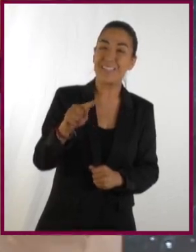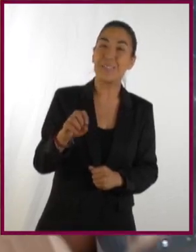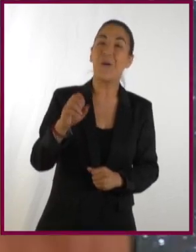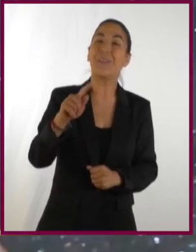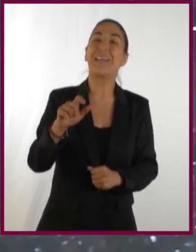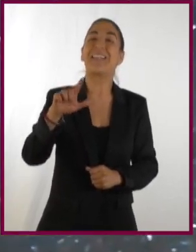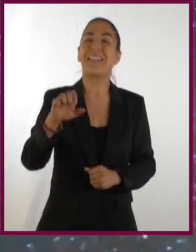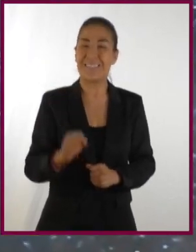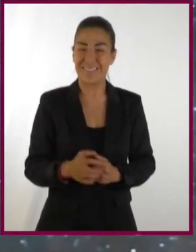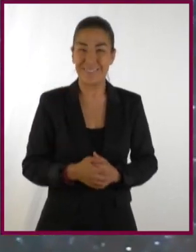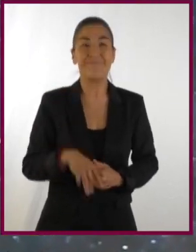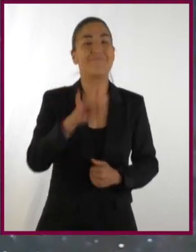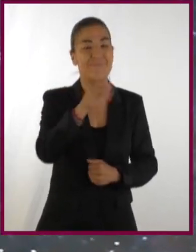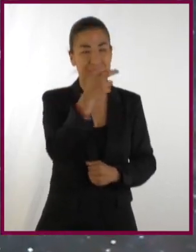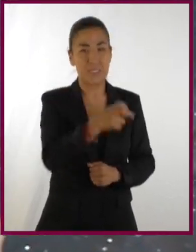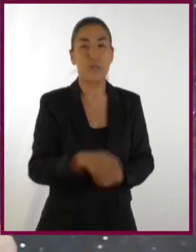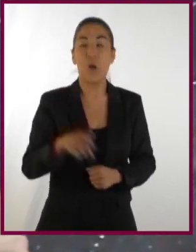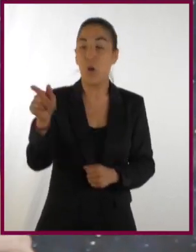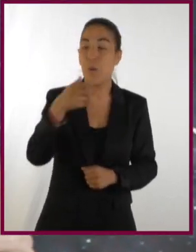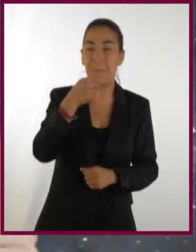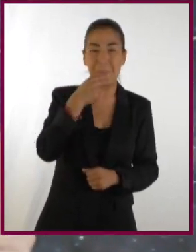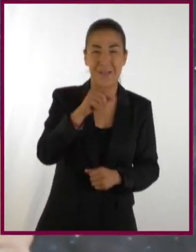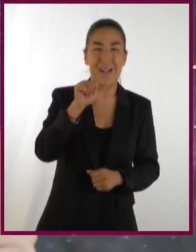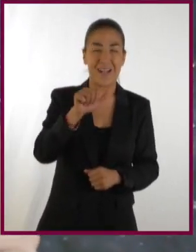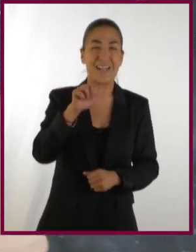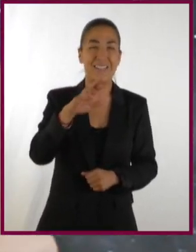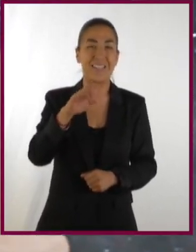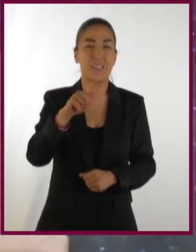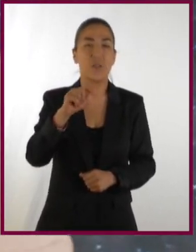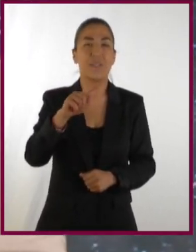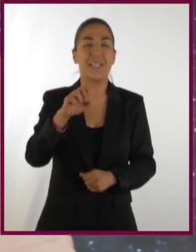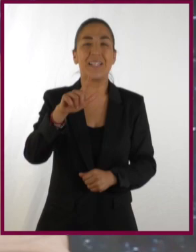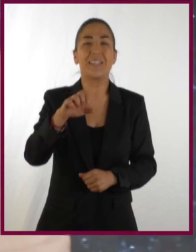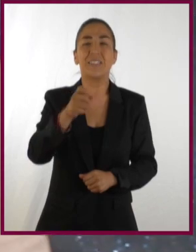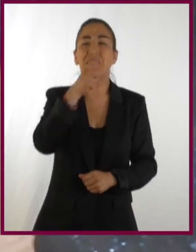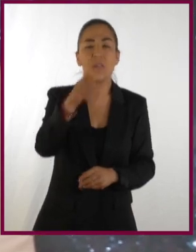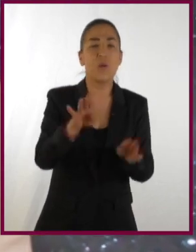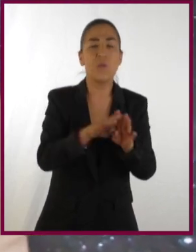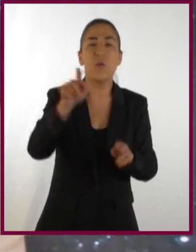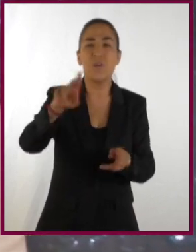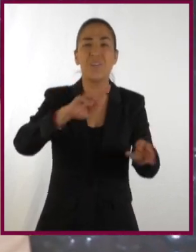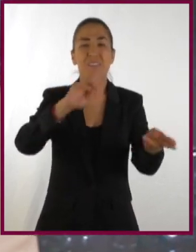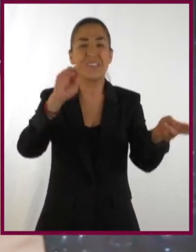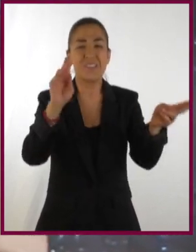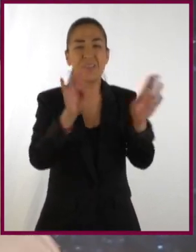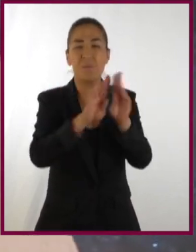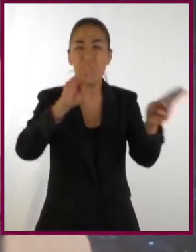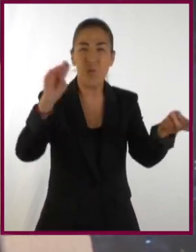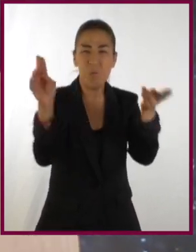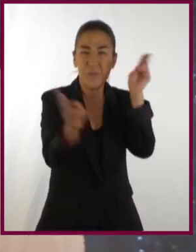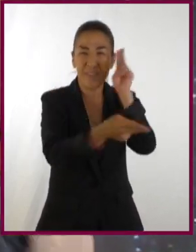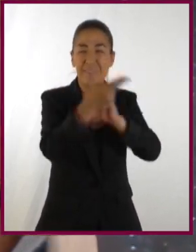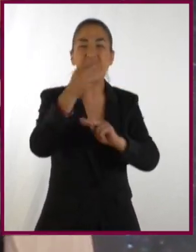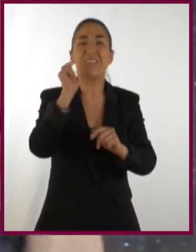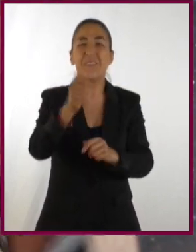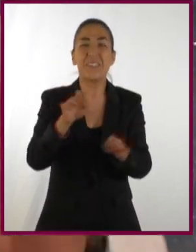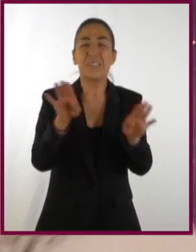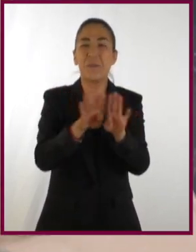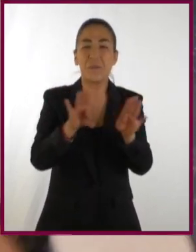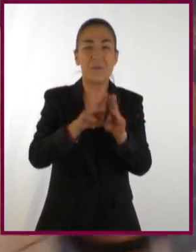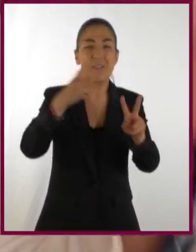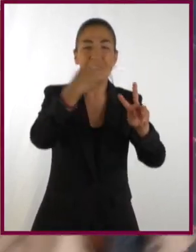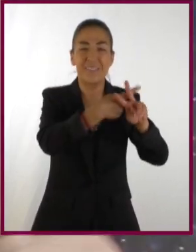Dismaristóteles. Pero justo sí. En su tratado sobre el cielo, Aristóteles dice que los cuerpos celestes son estos seres y